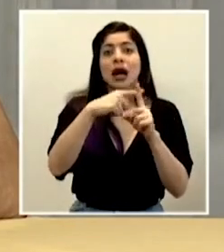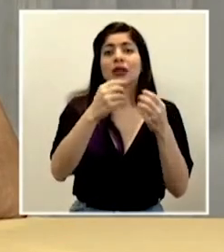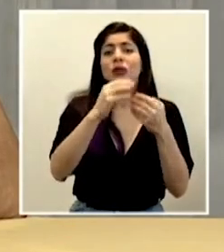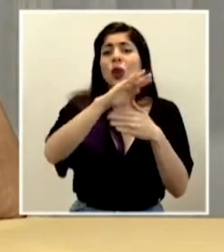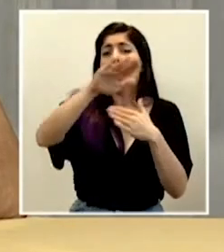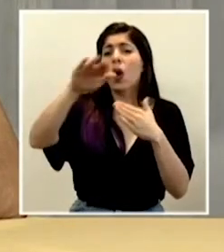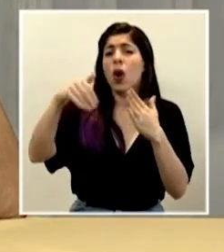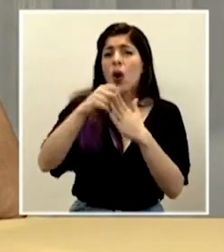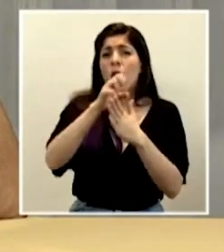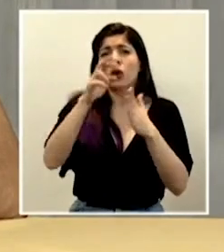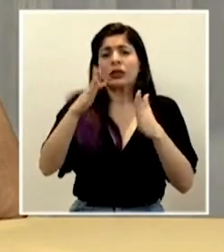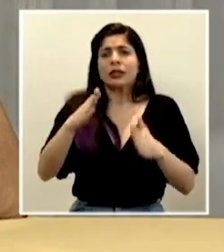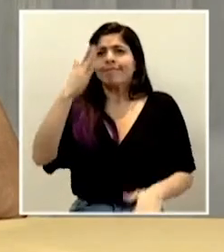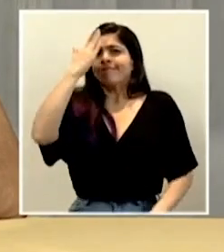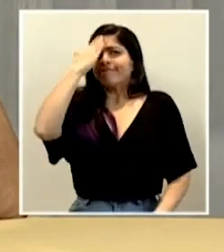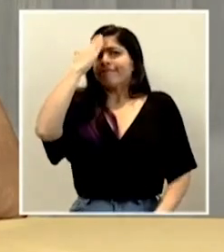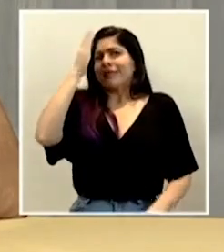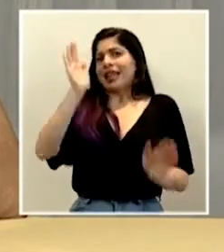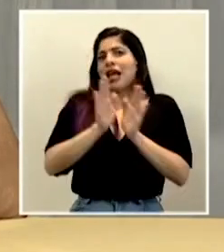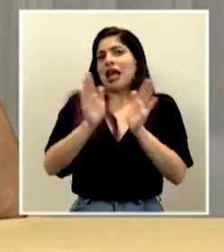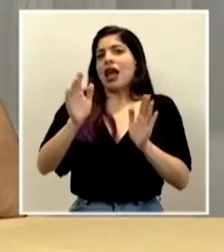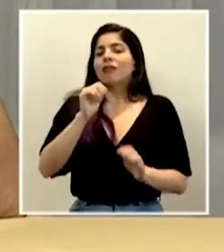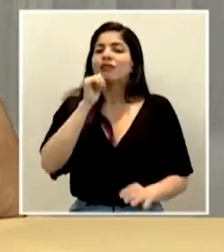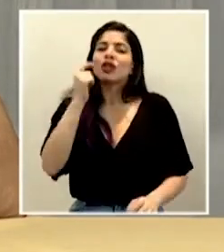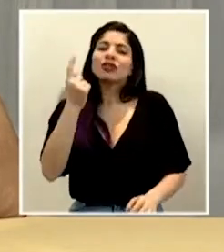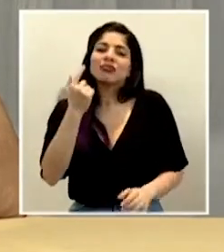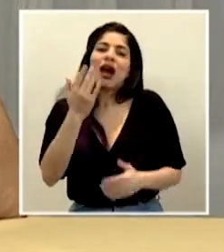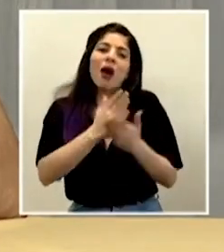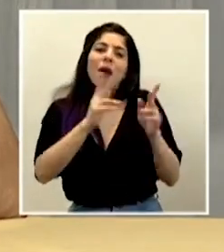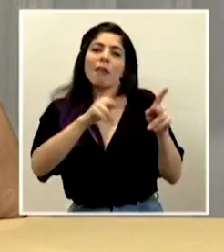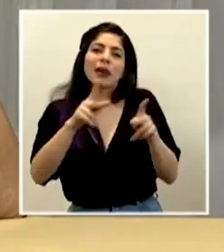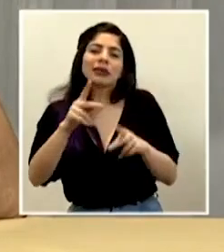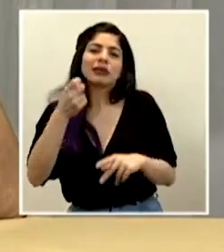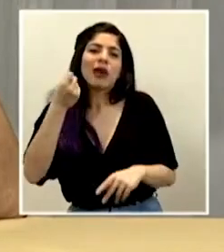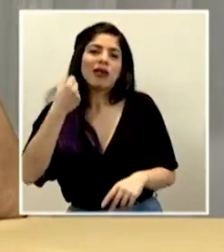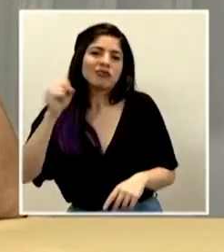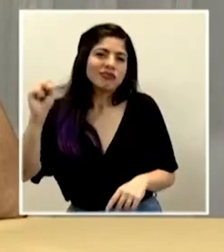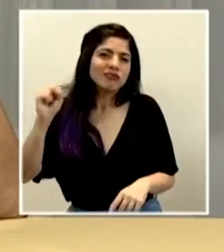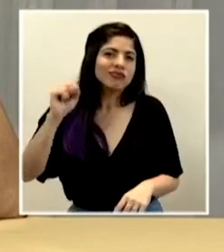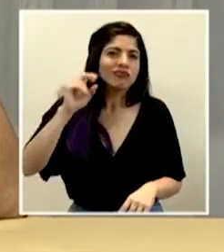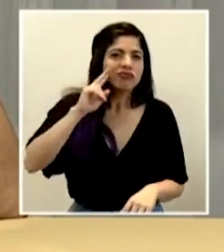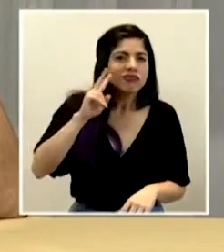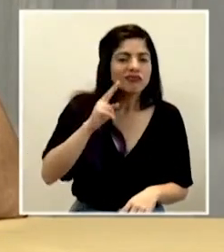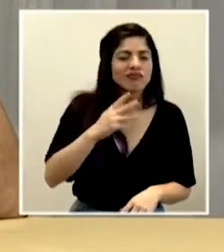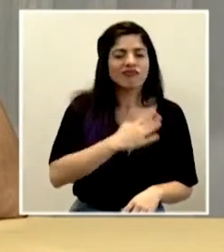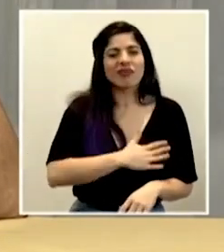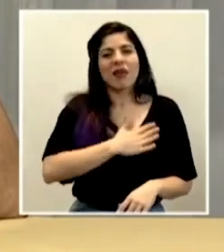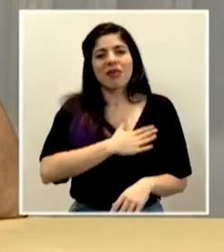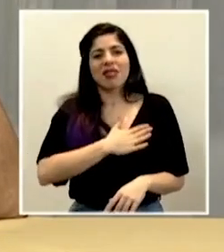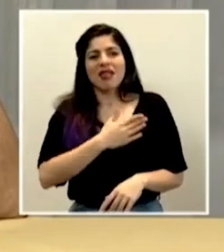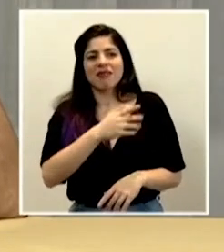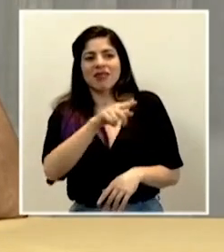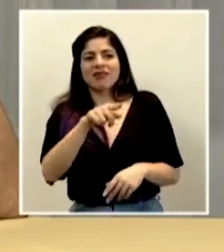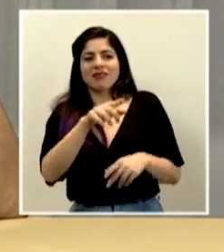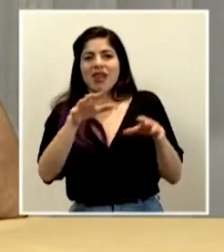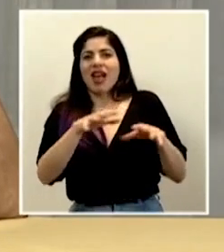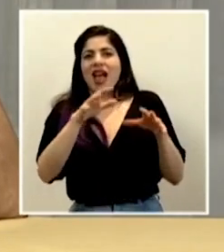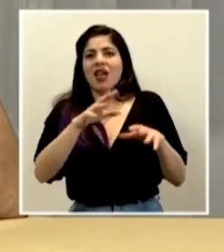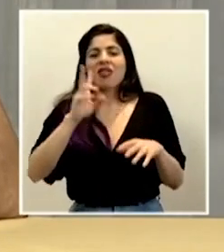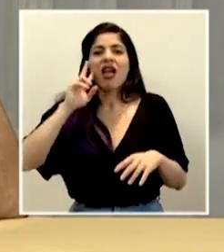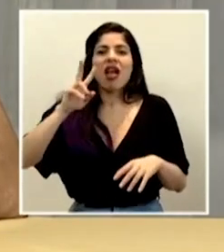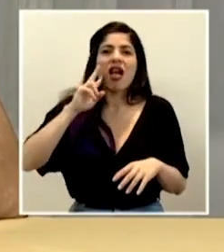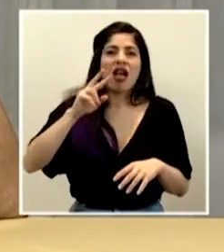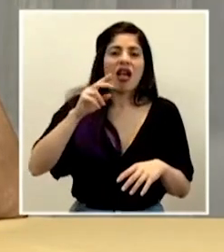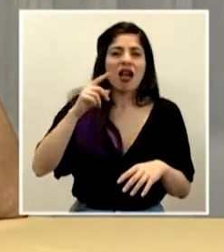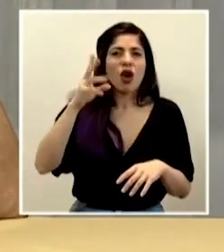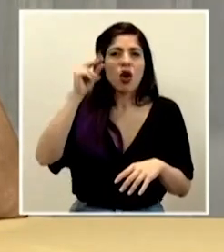Costa Rica en general, no digo que siempre hay personas como estas, por ejemplo, que lamentablemente actúan sin consideración